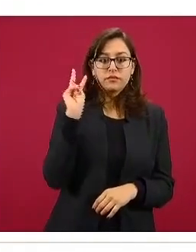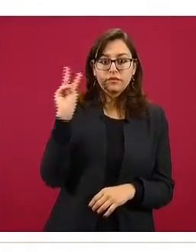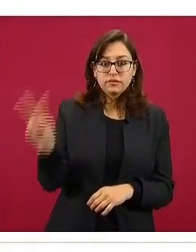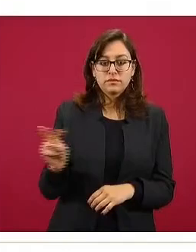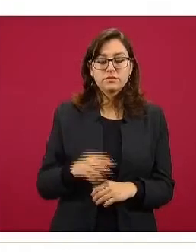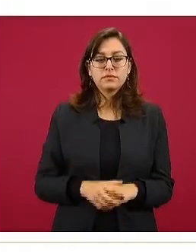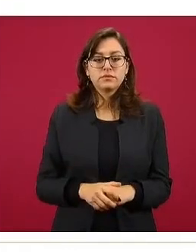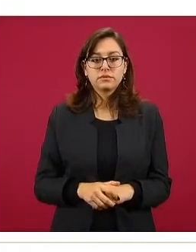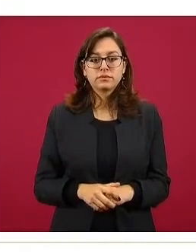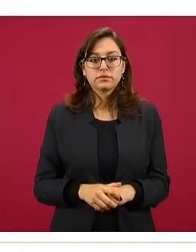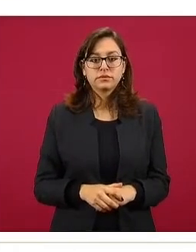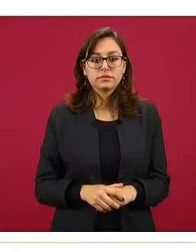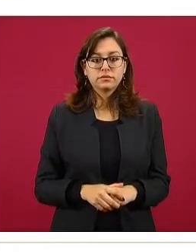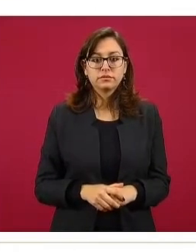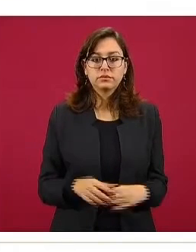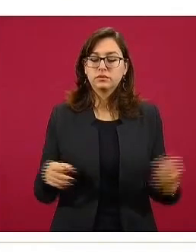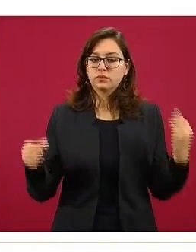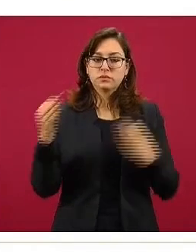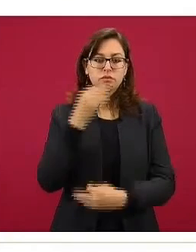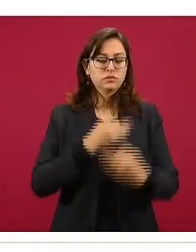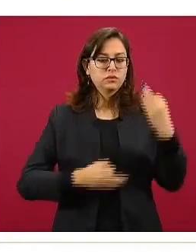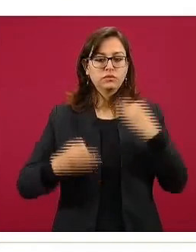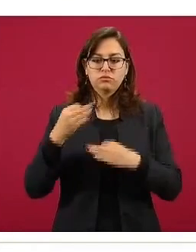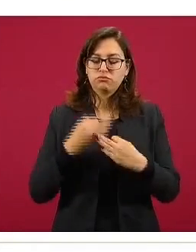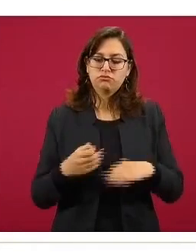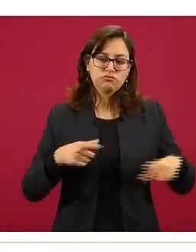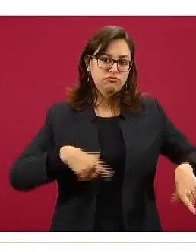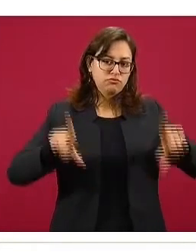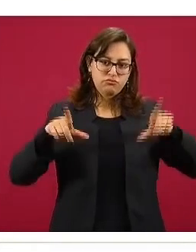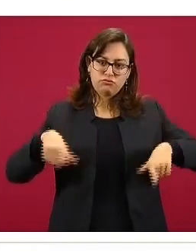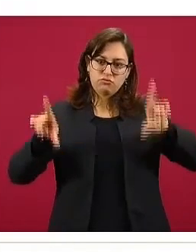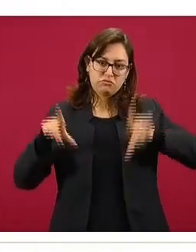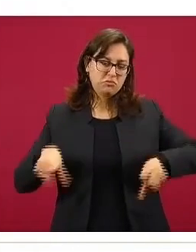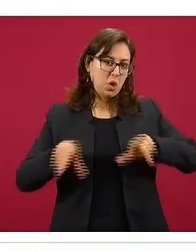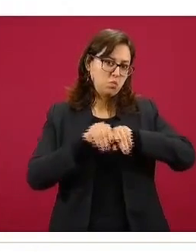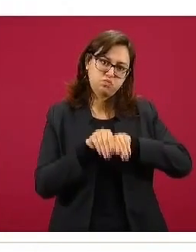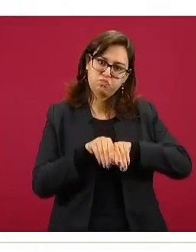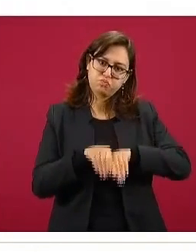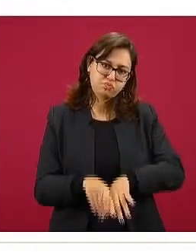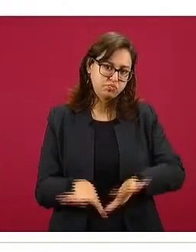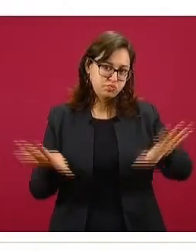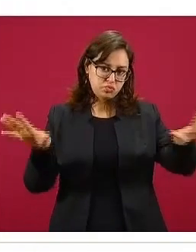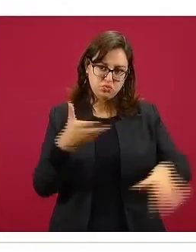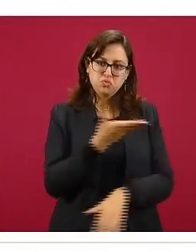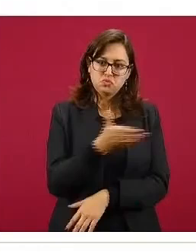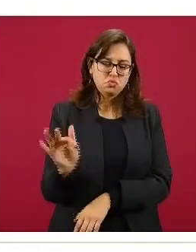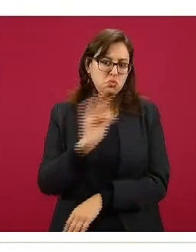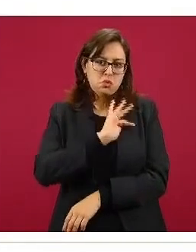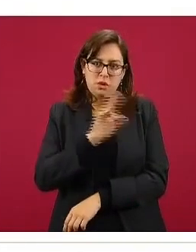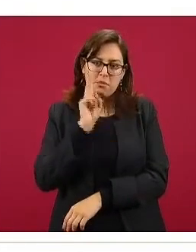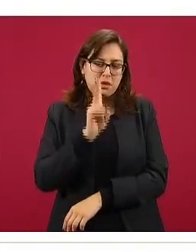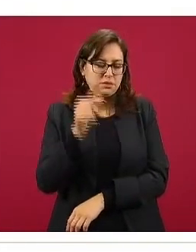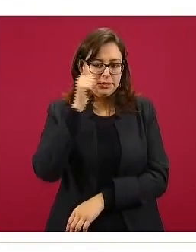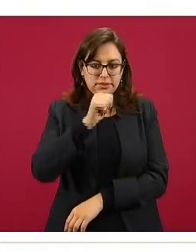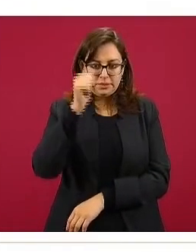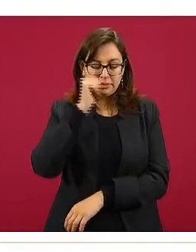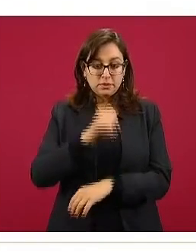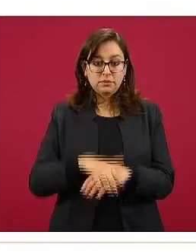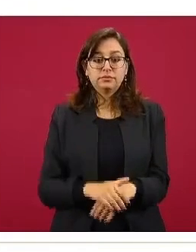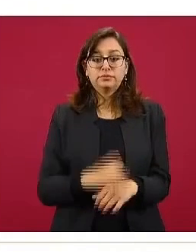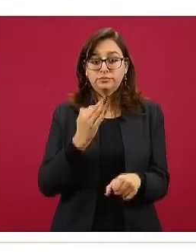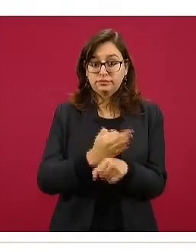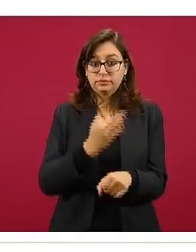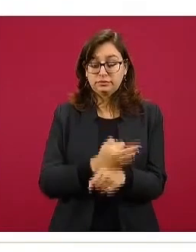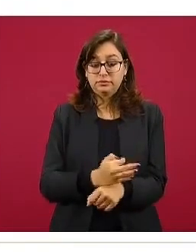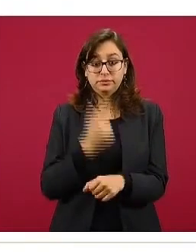cuenta, esta presentación, como todas las que tenemos, se hará pública y podrán tomar notas de ellas para sus reportajes. Aquí lo que vemos es la